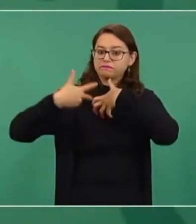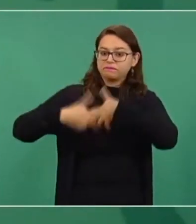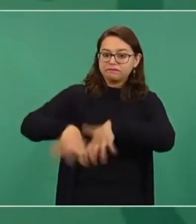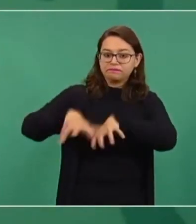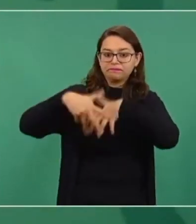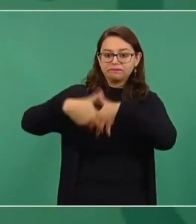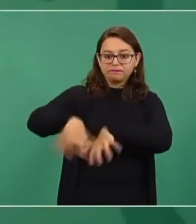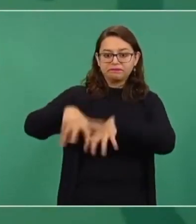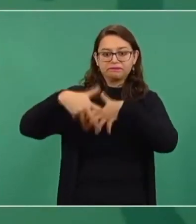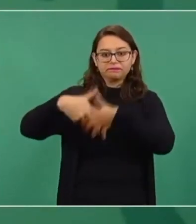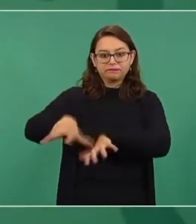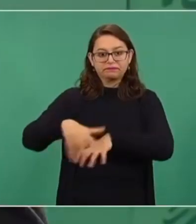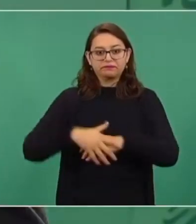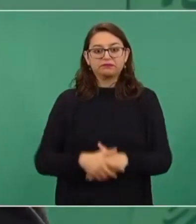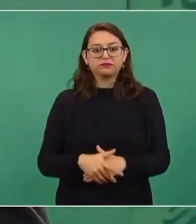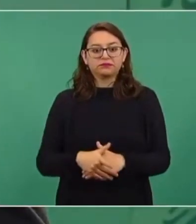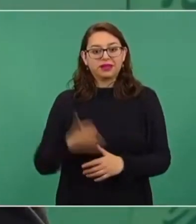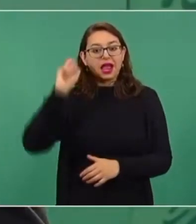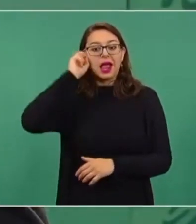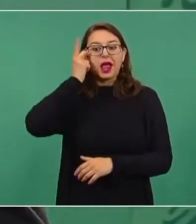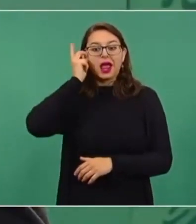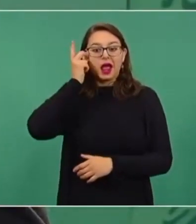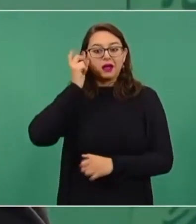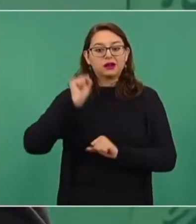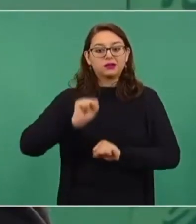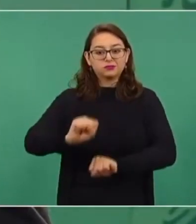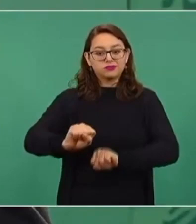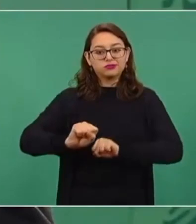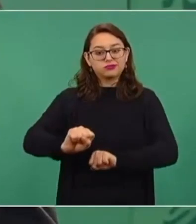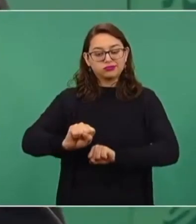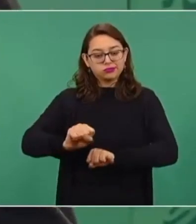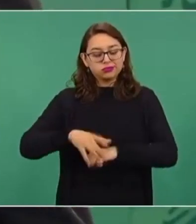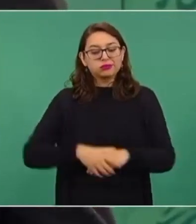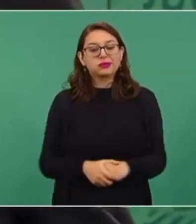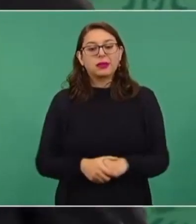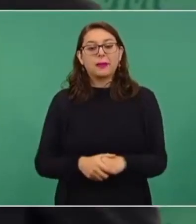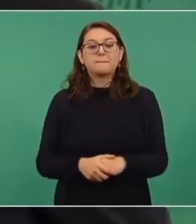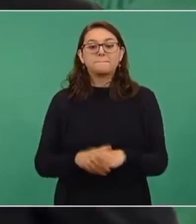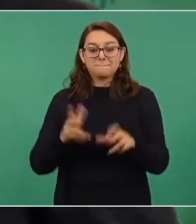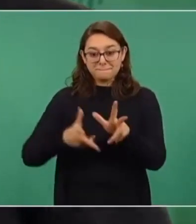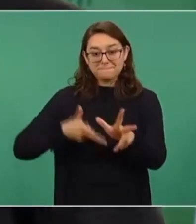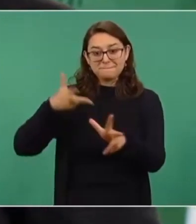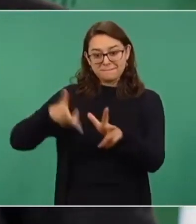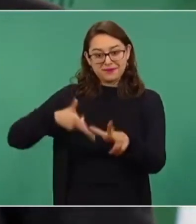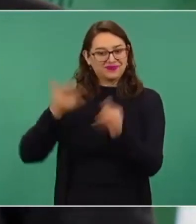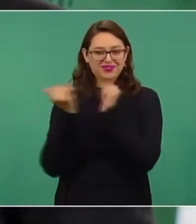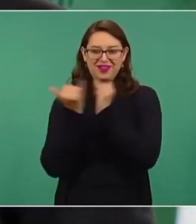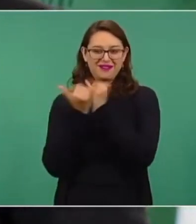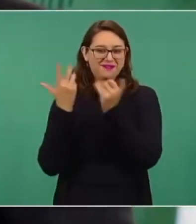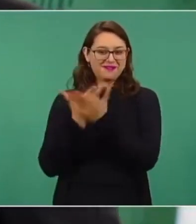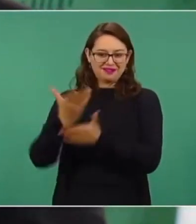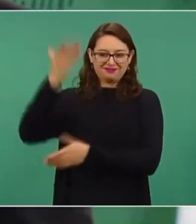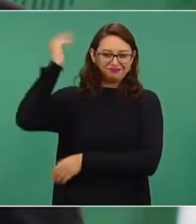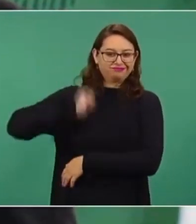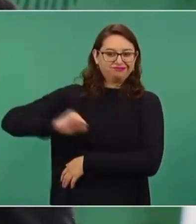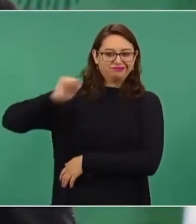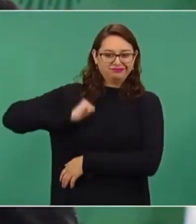va a ser a caballo y en ferrocarril, como se hizo la revolución.